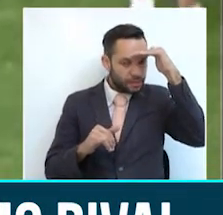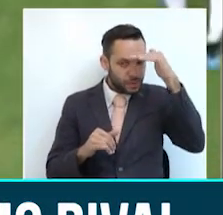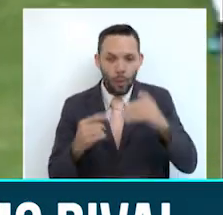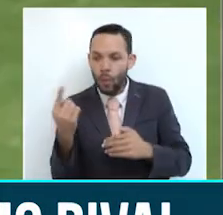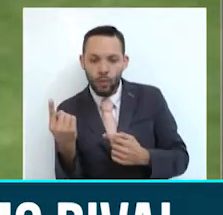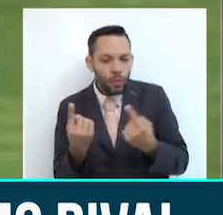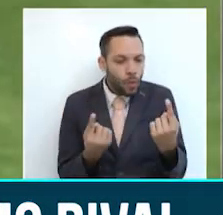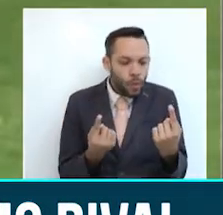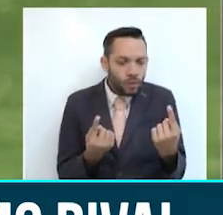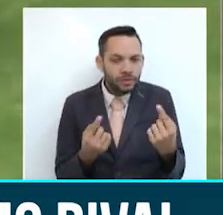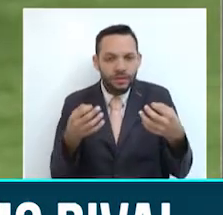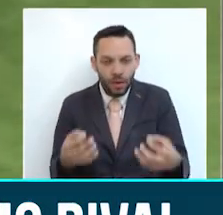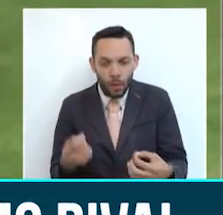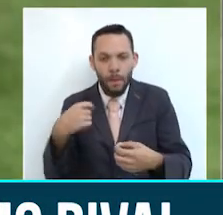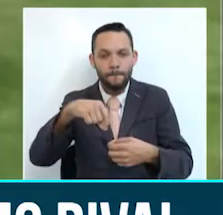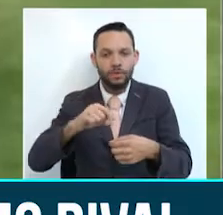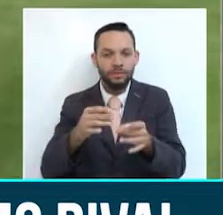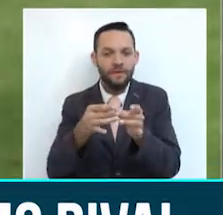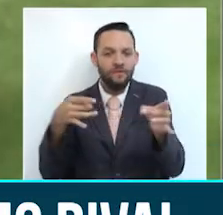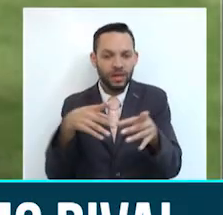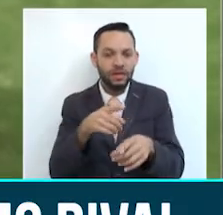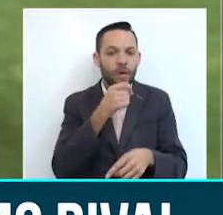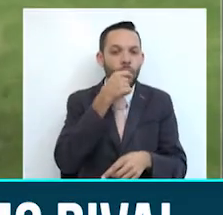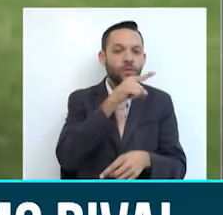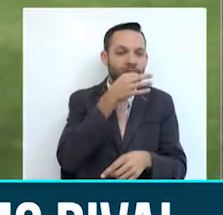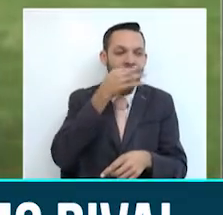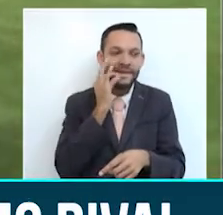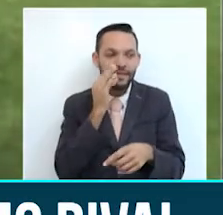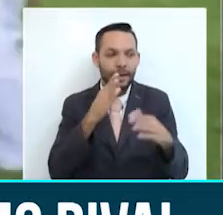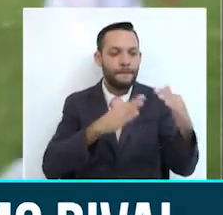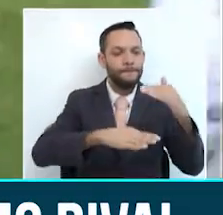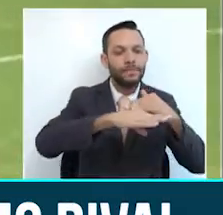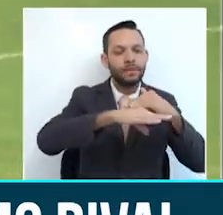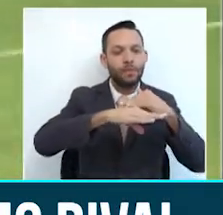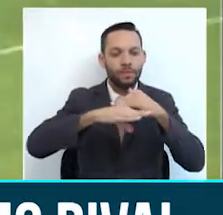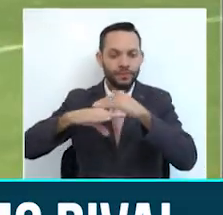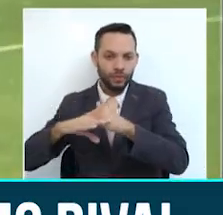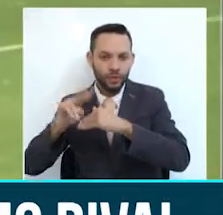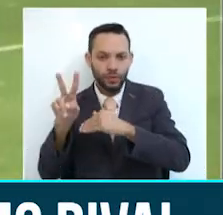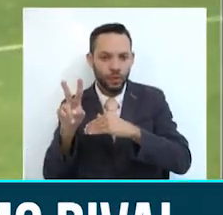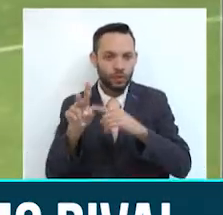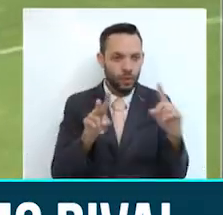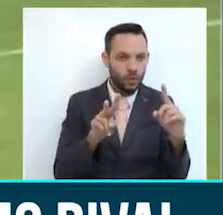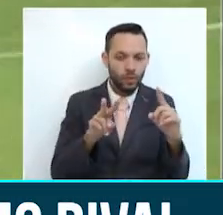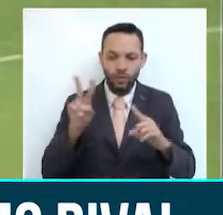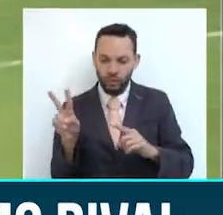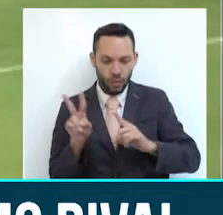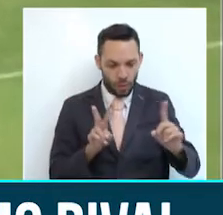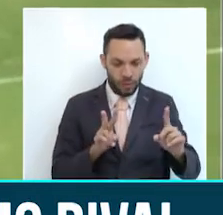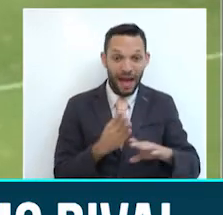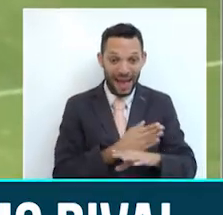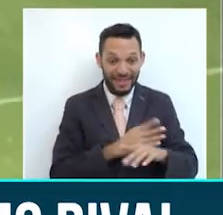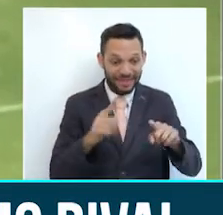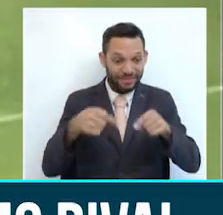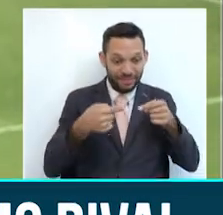va a ser el rival del Once Caldas en los cuartos de final. La serie está igualada, 2-1 en Medellín, 2-1 en este momento en Bogotá, aunque está